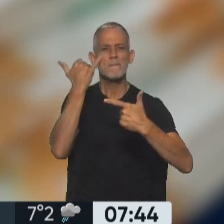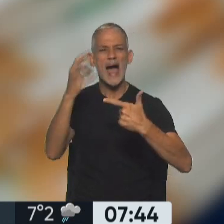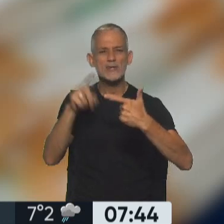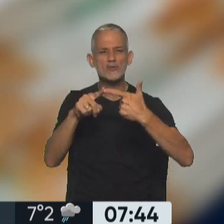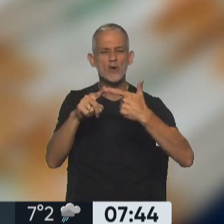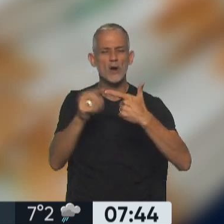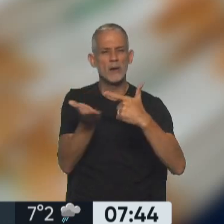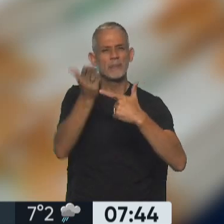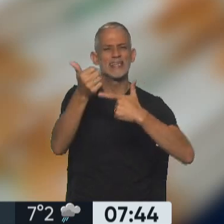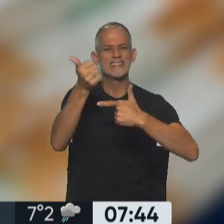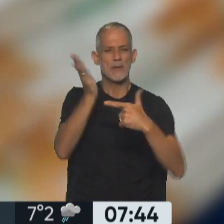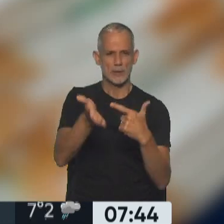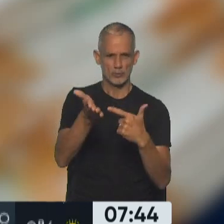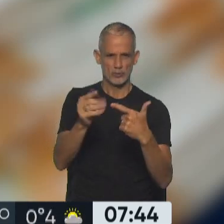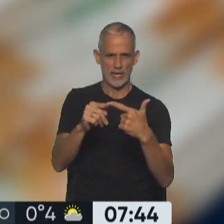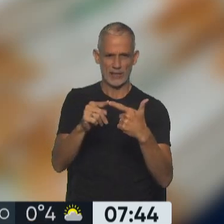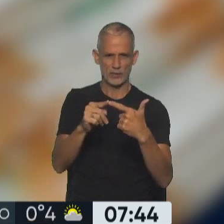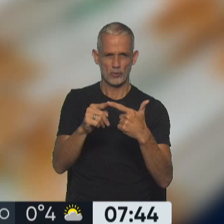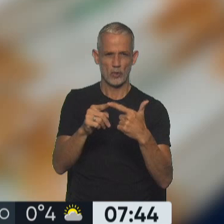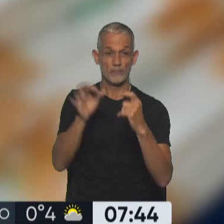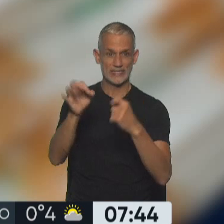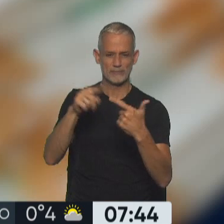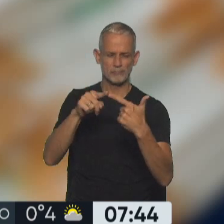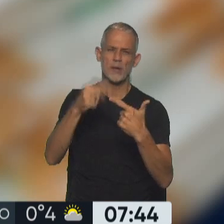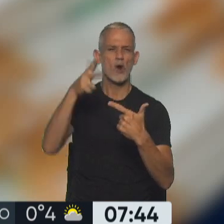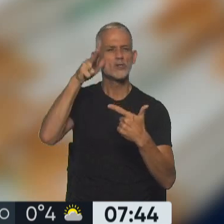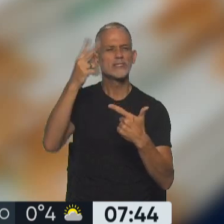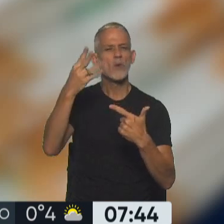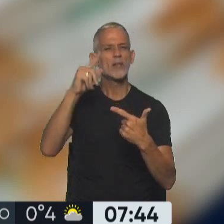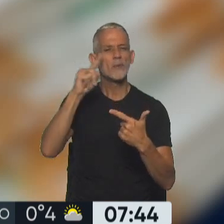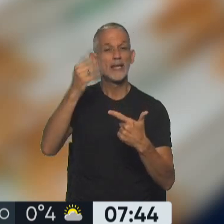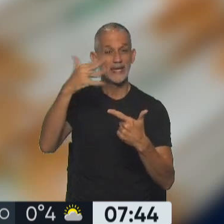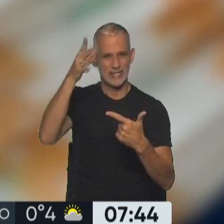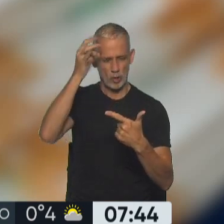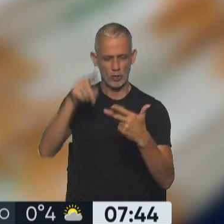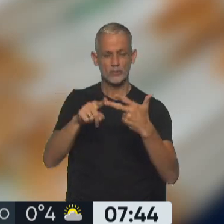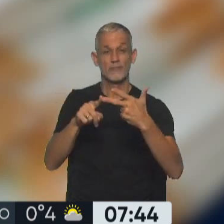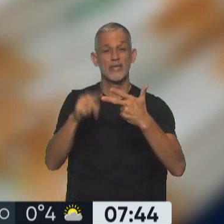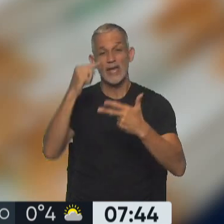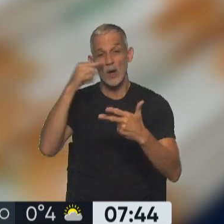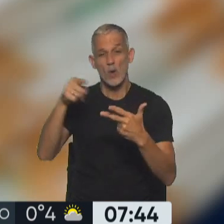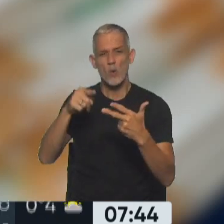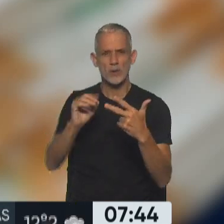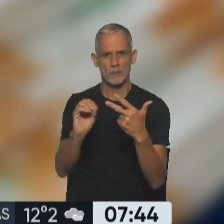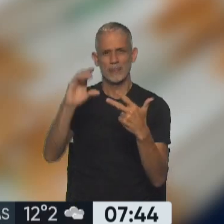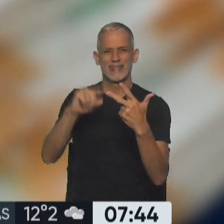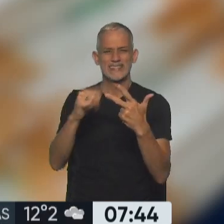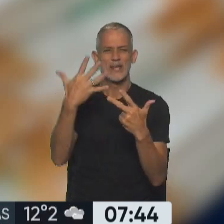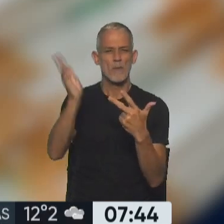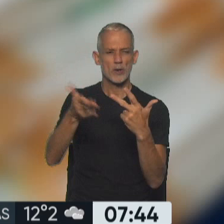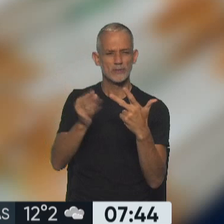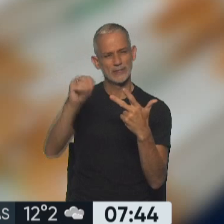tendrá un incremento del 6%, llegará a 84.512. Y en junio un último incremento del